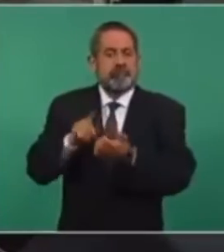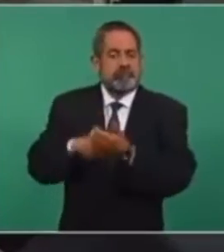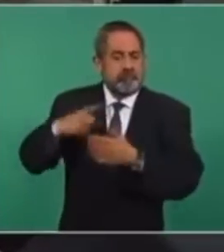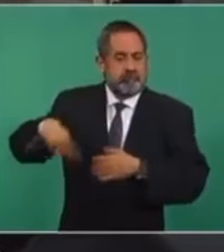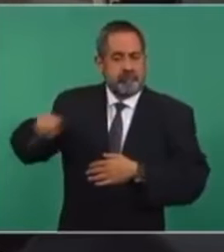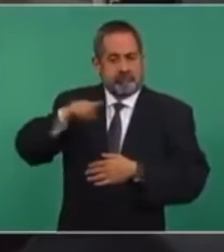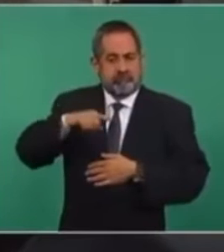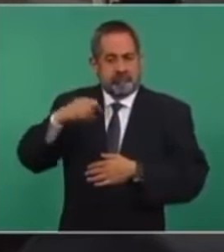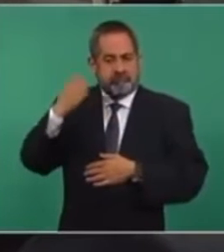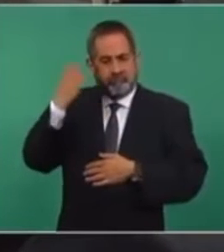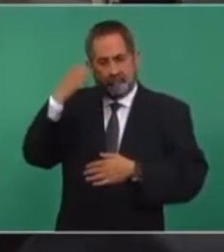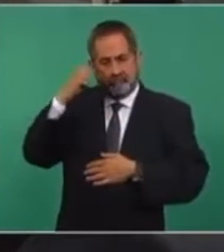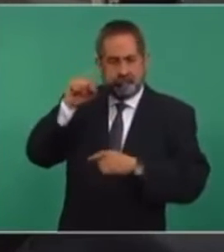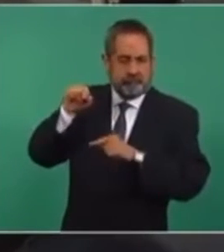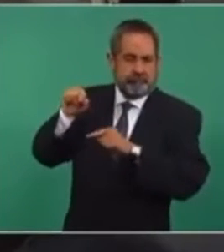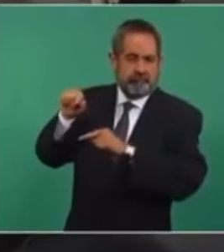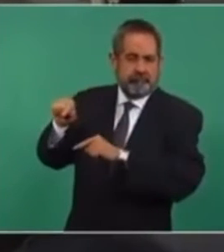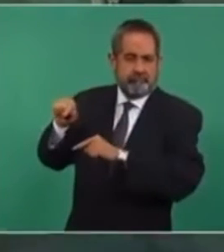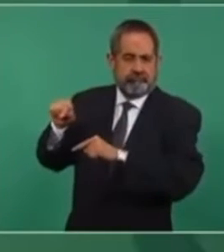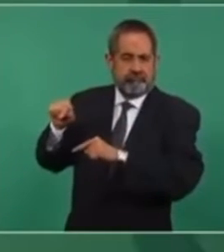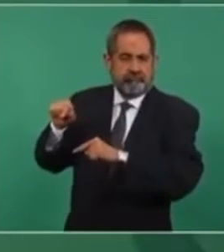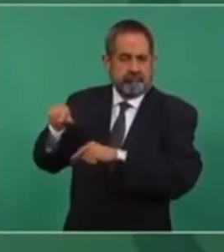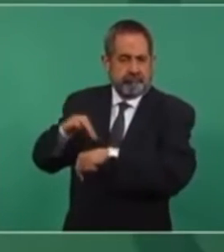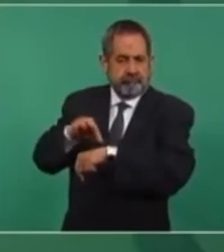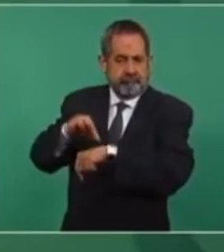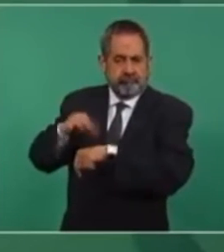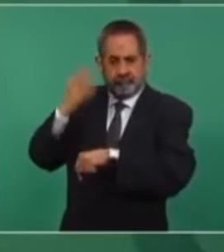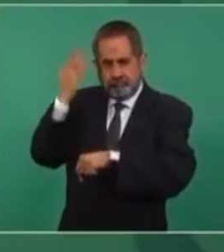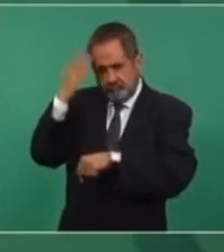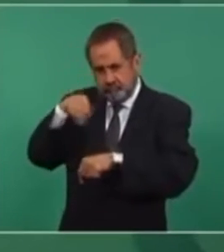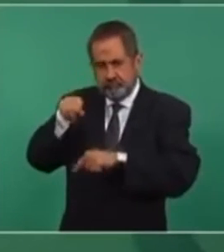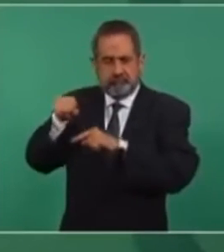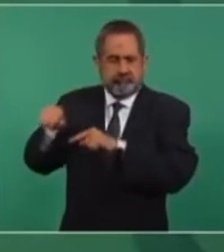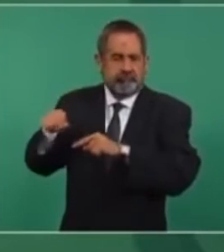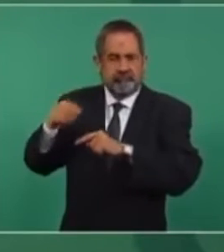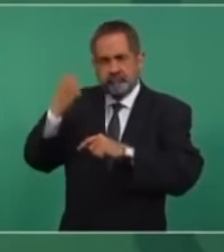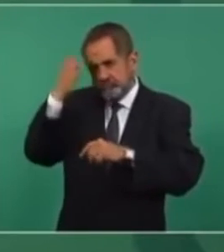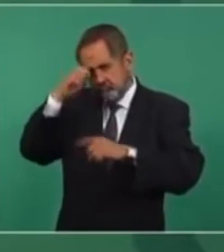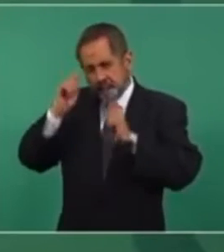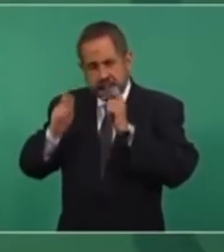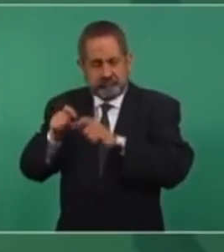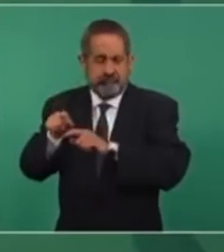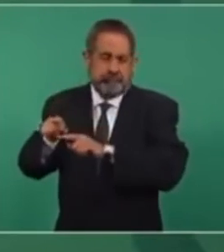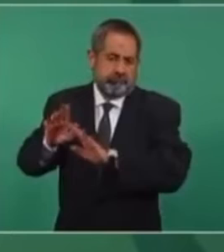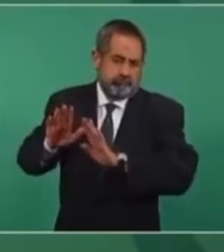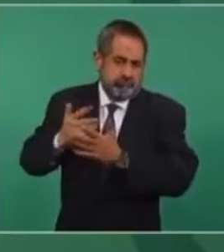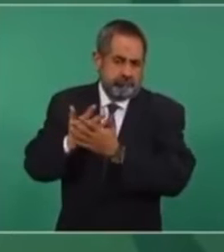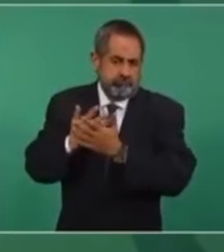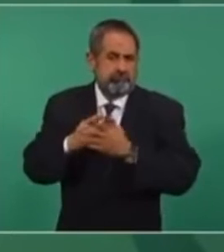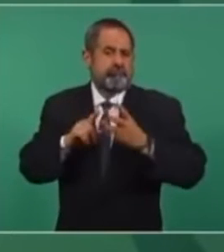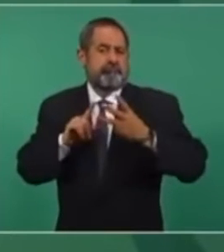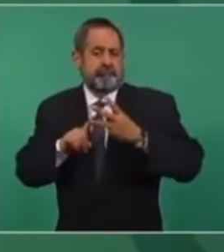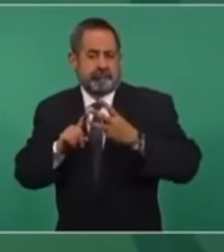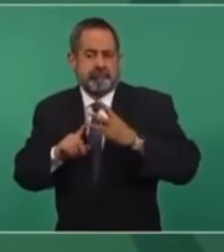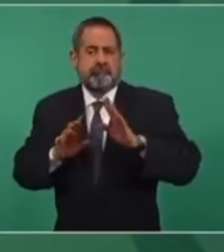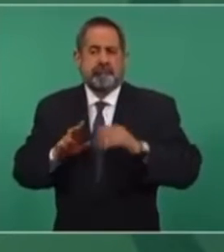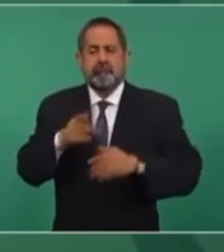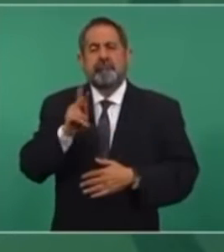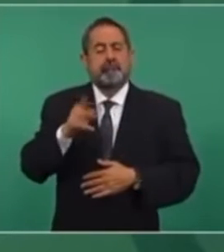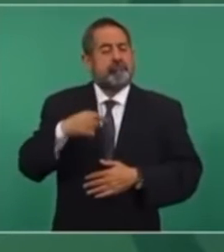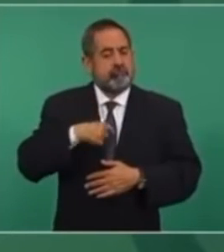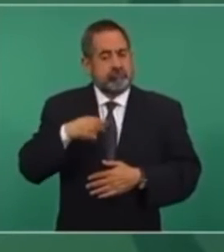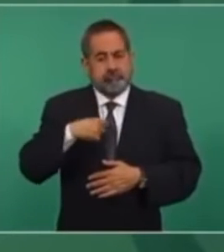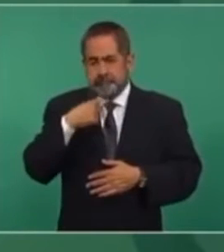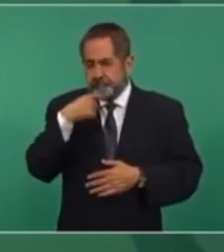médicos, los especialistas. El presidente agregó una invitación a la